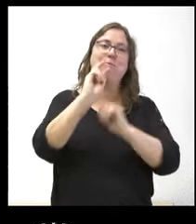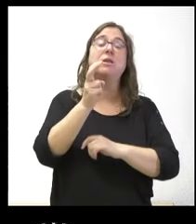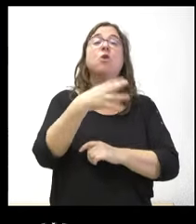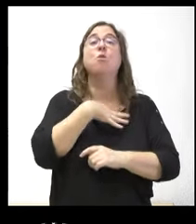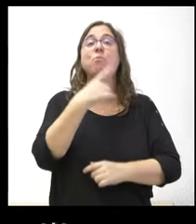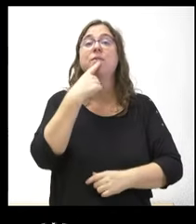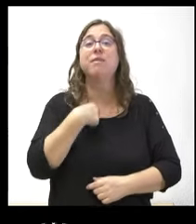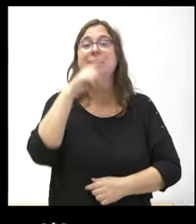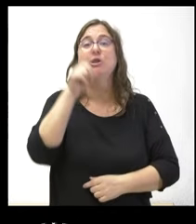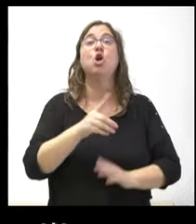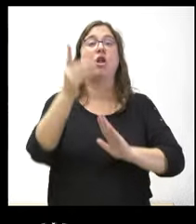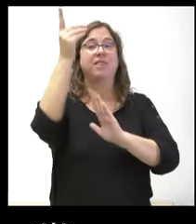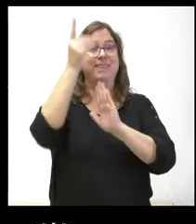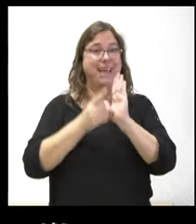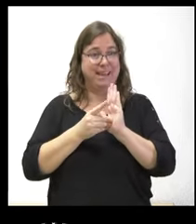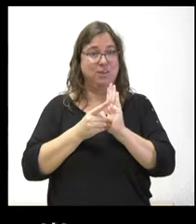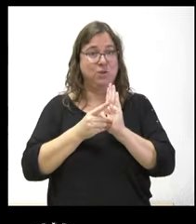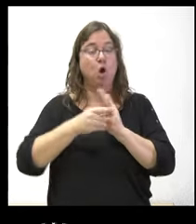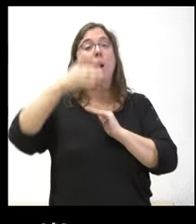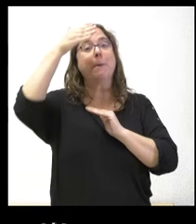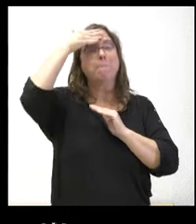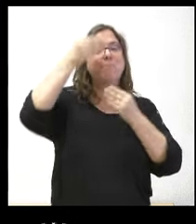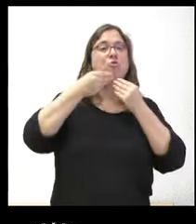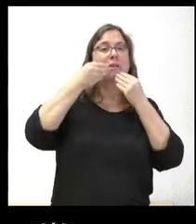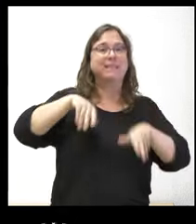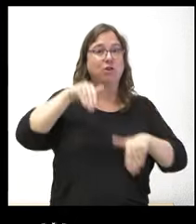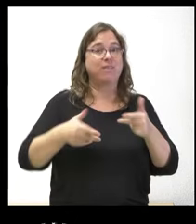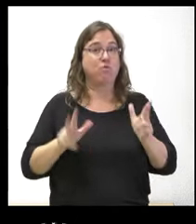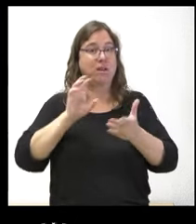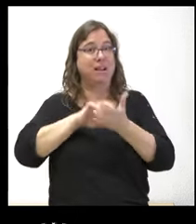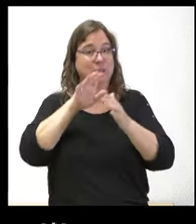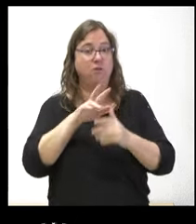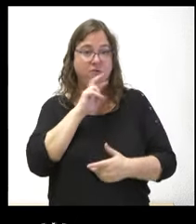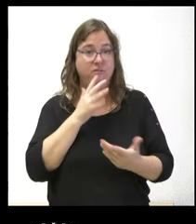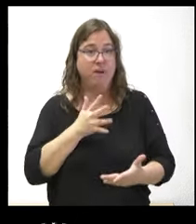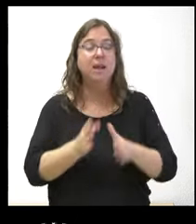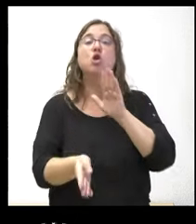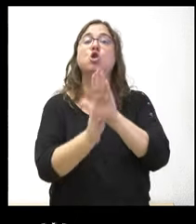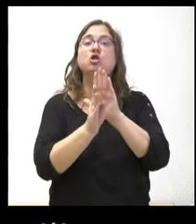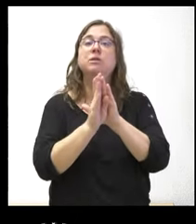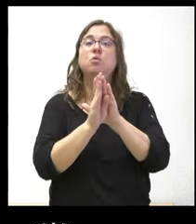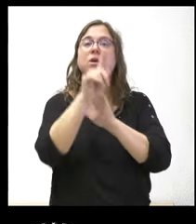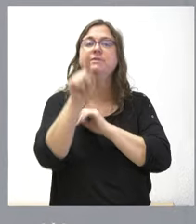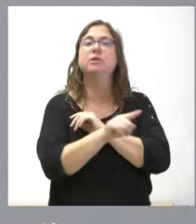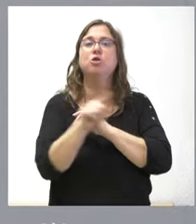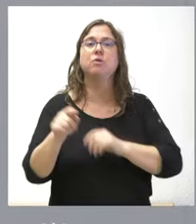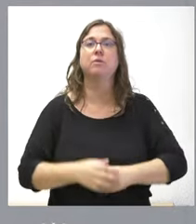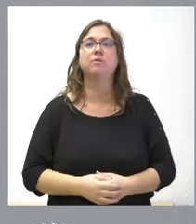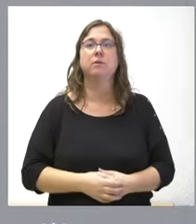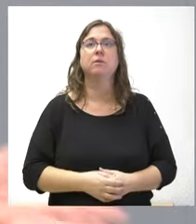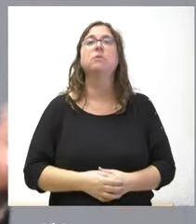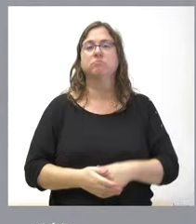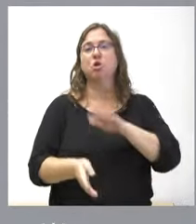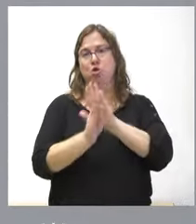decir si el decreto de memoria histórica y democrática de Castilla y León que está vigente va a seguirlo estando Pues va a seguir